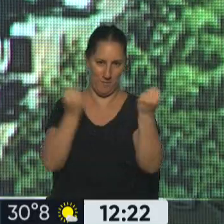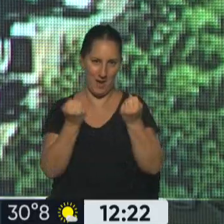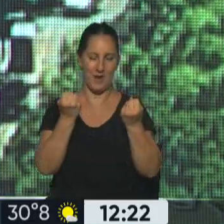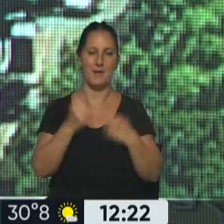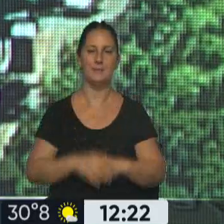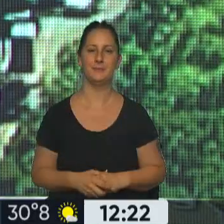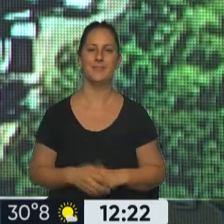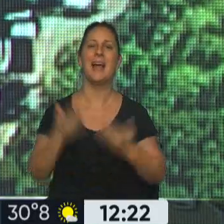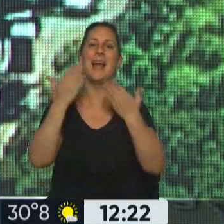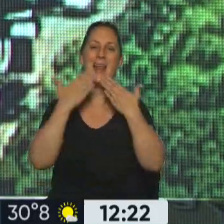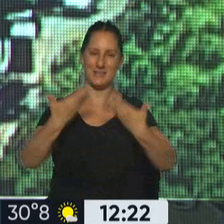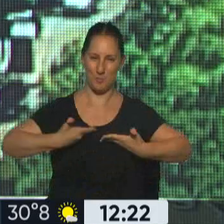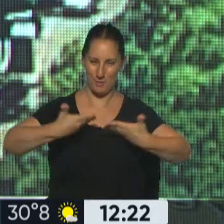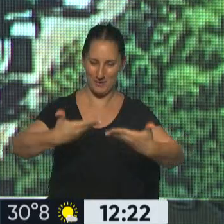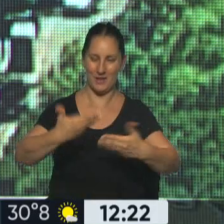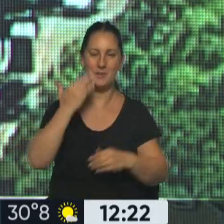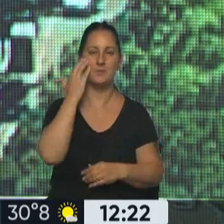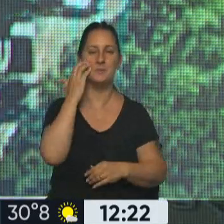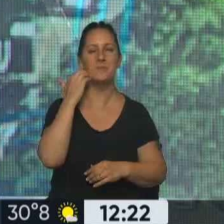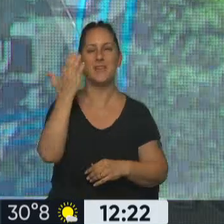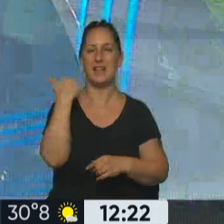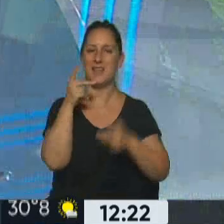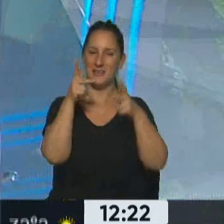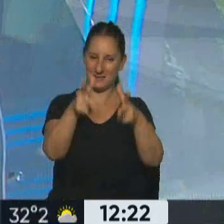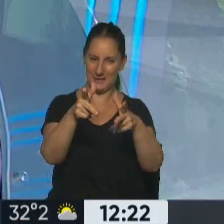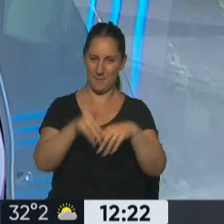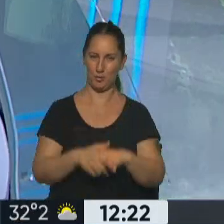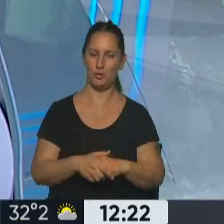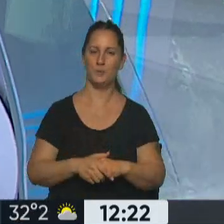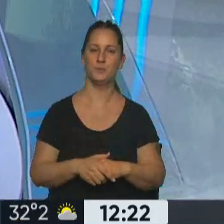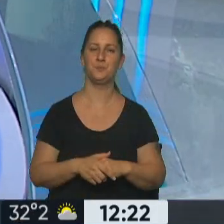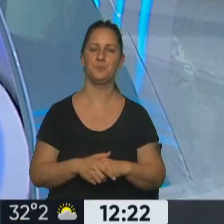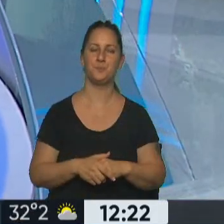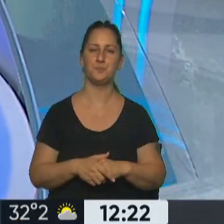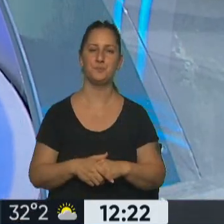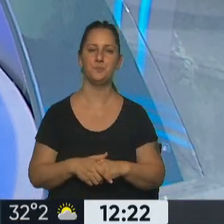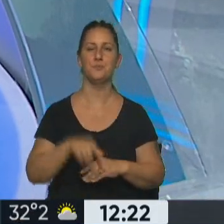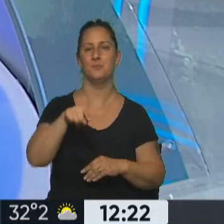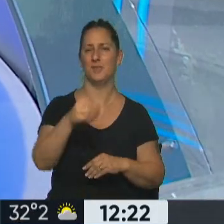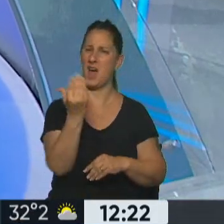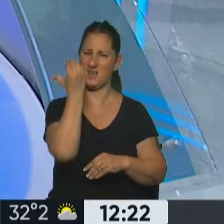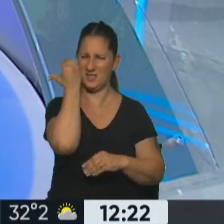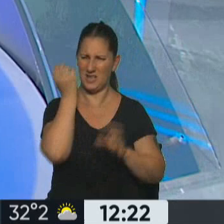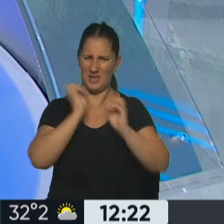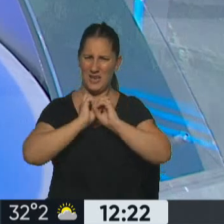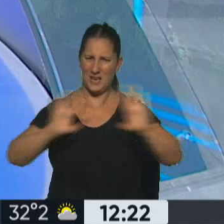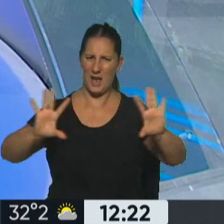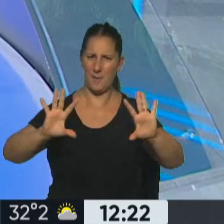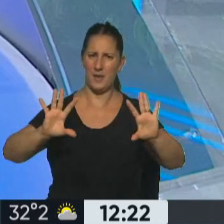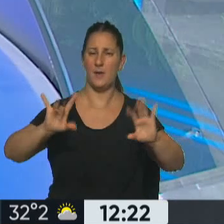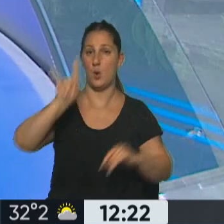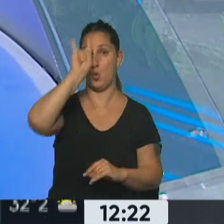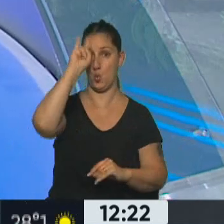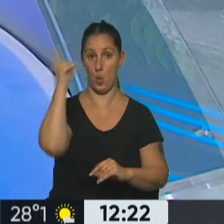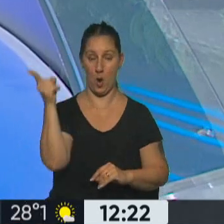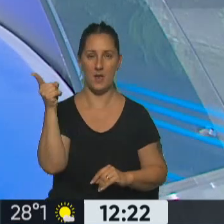Muchas gracias por la invitación. Por favor. Bueno, recién señalábamos, ¿no? En esta segunda edición de Noticias en la Televisión Pública, este accidente fatal en la República Oriental